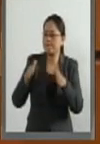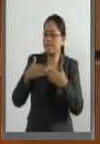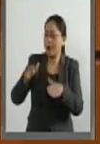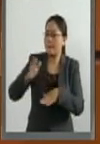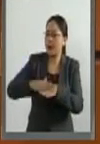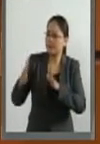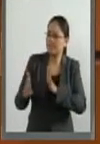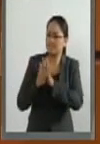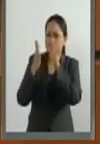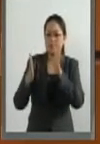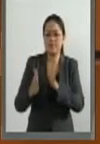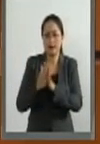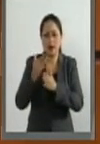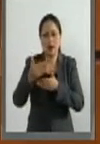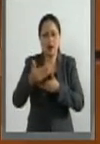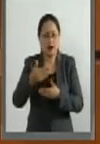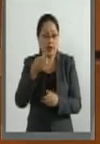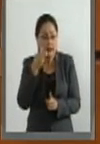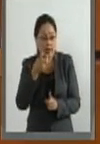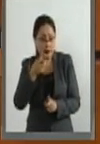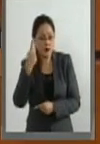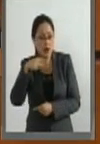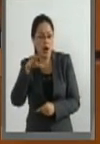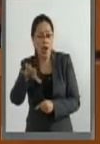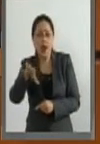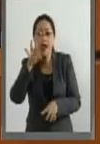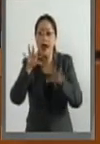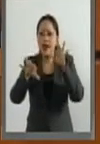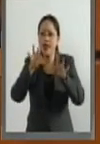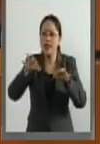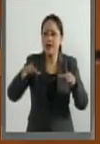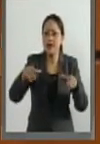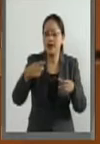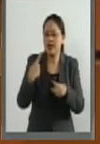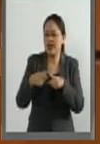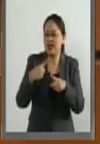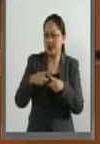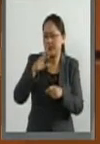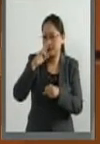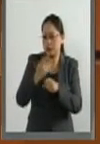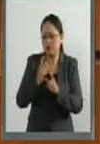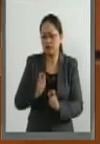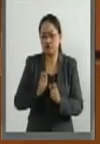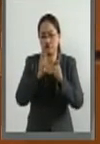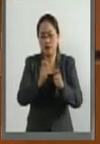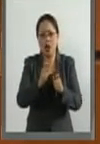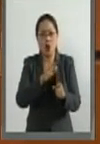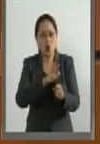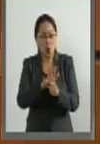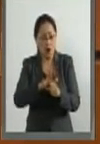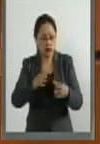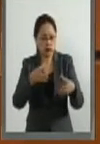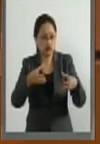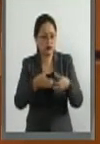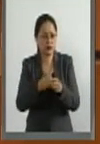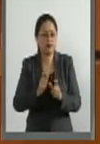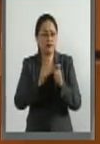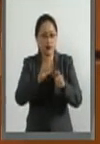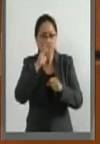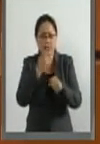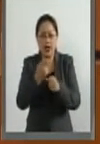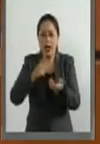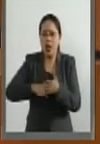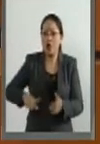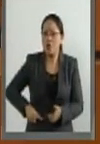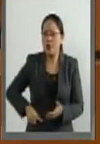participativos los procesos para seleccionar a quienes corresponde ocupar cargos públicos que en este